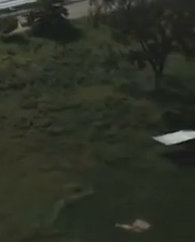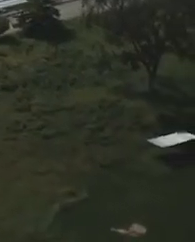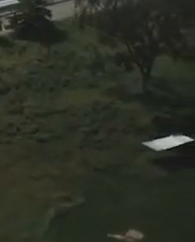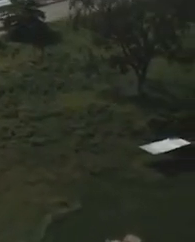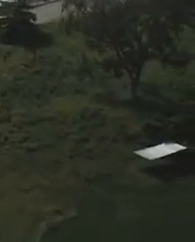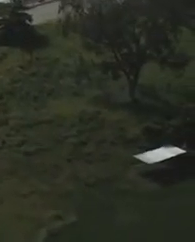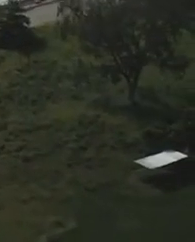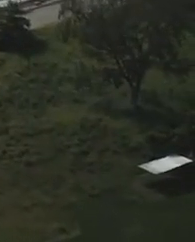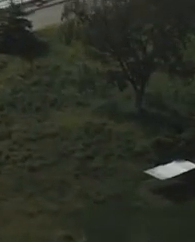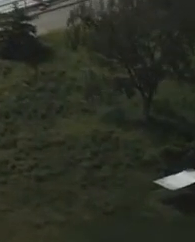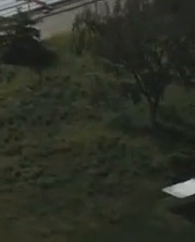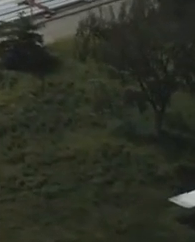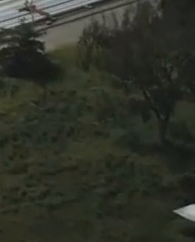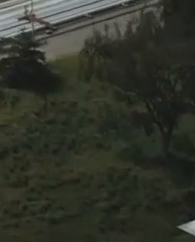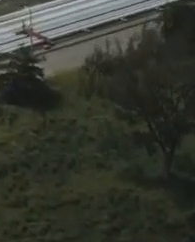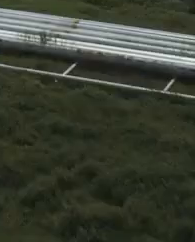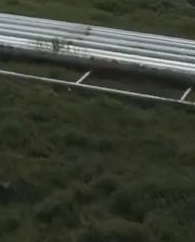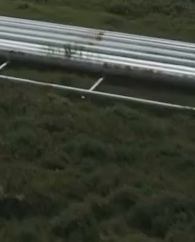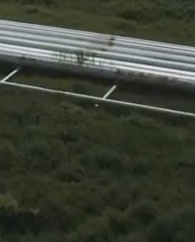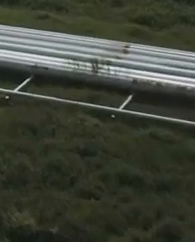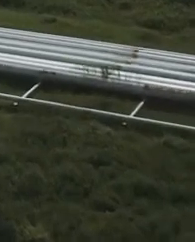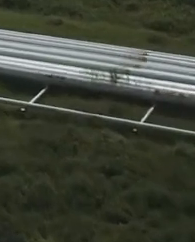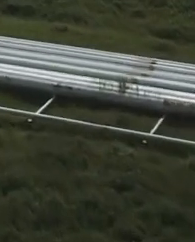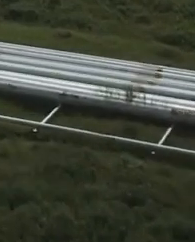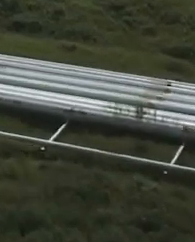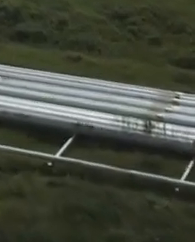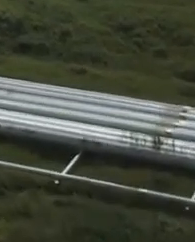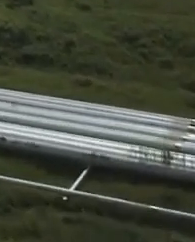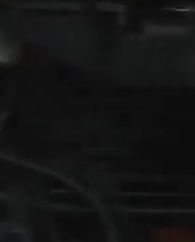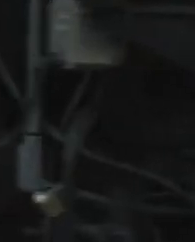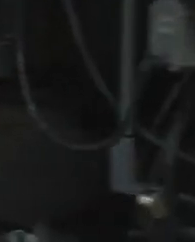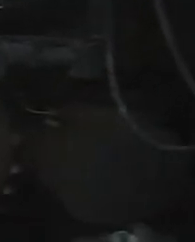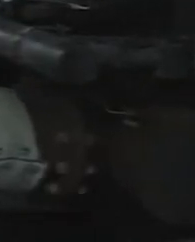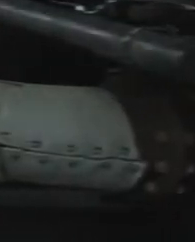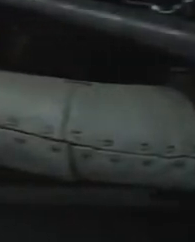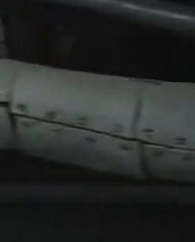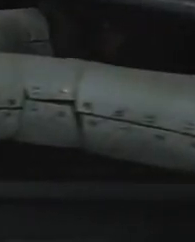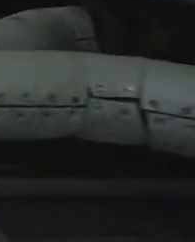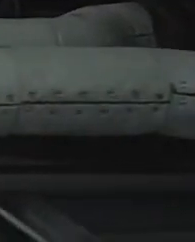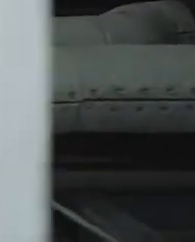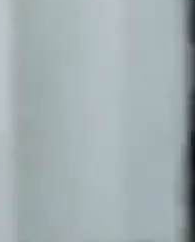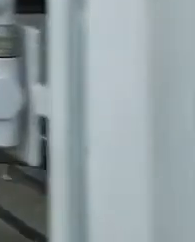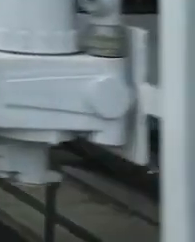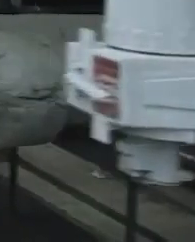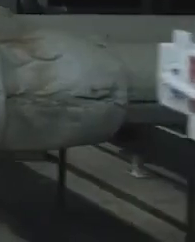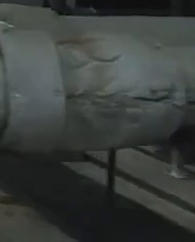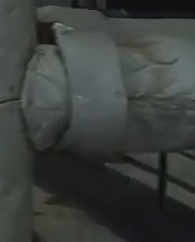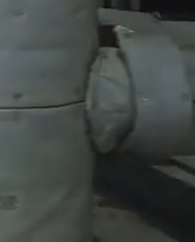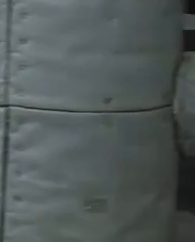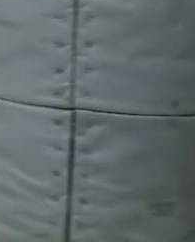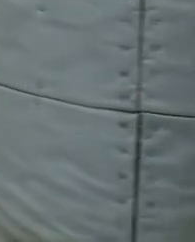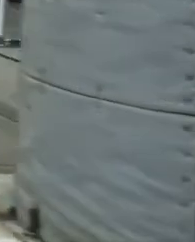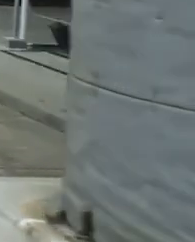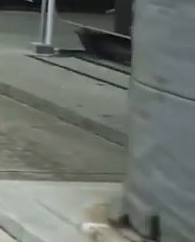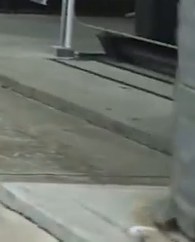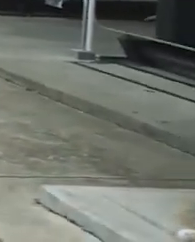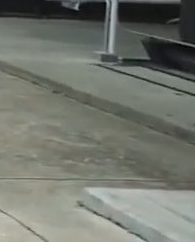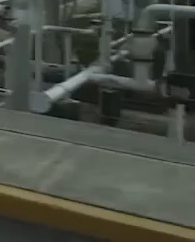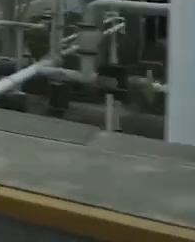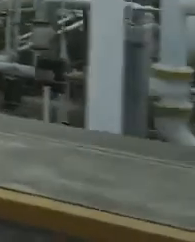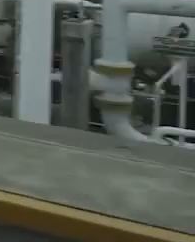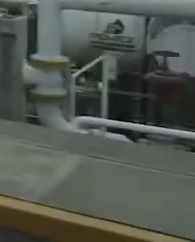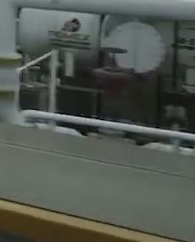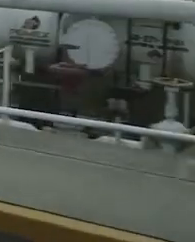afectaron de manera considerable los niveles de rentabilidad de petróleos mexicanos. Desde mediados del mes de febrero de 2020,